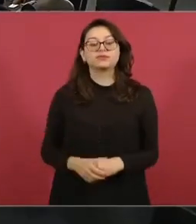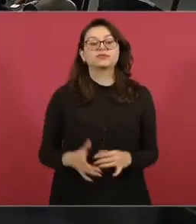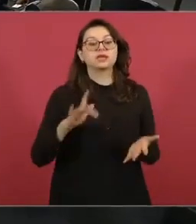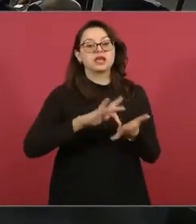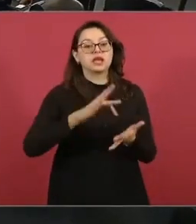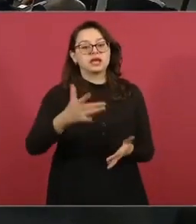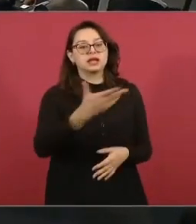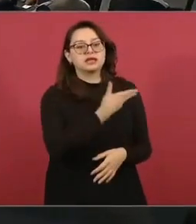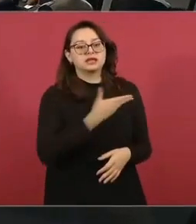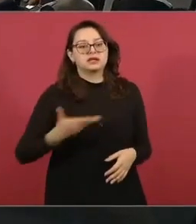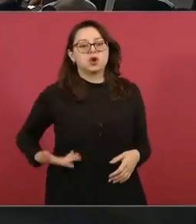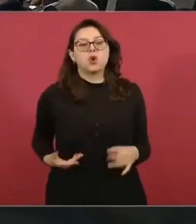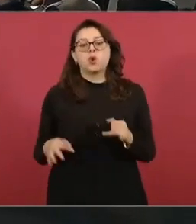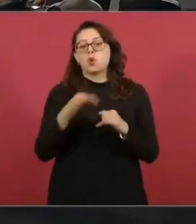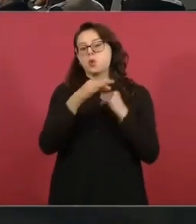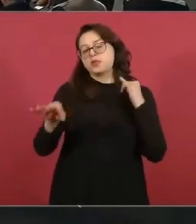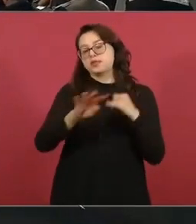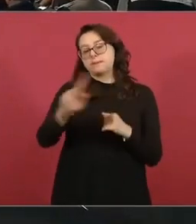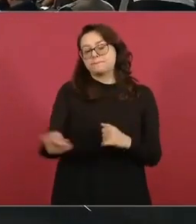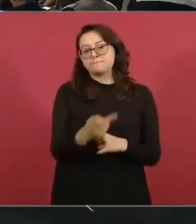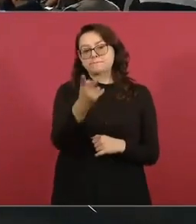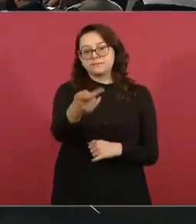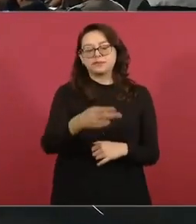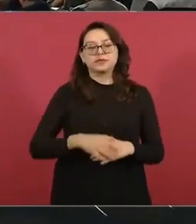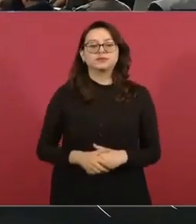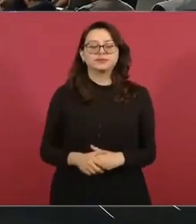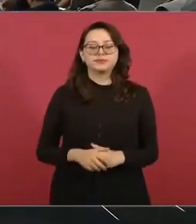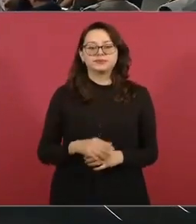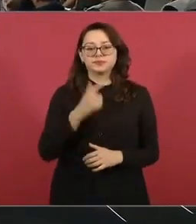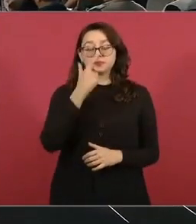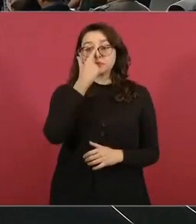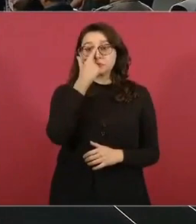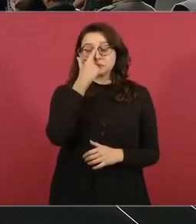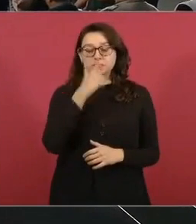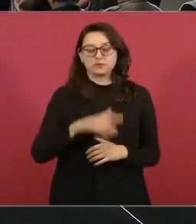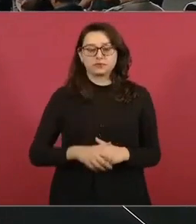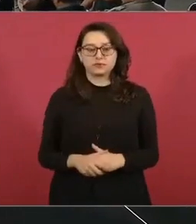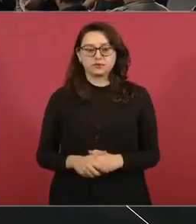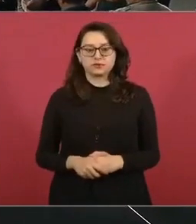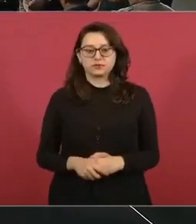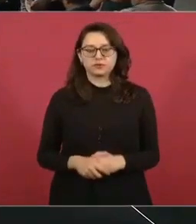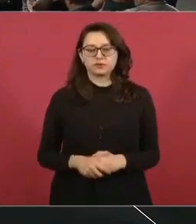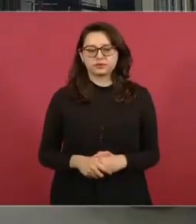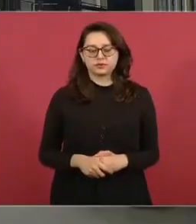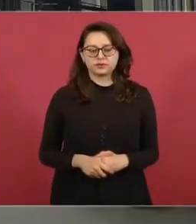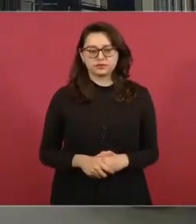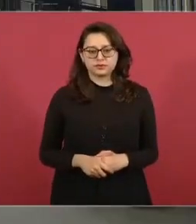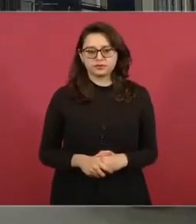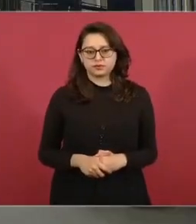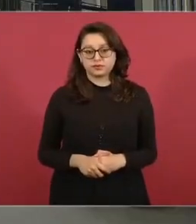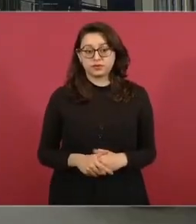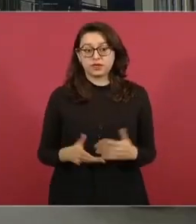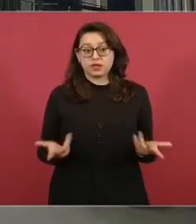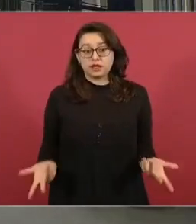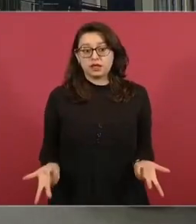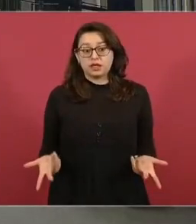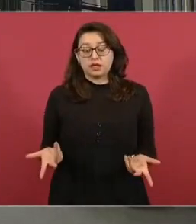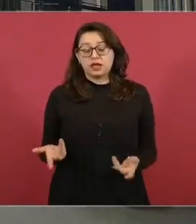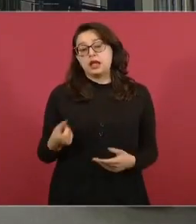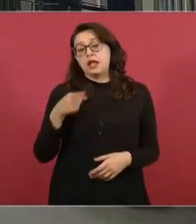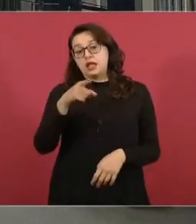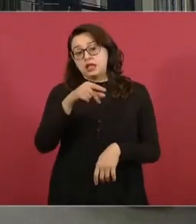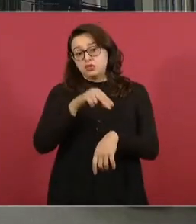y finalmente quisiera ver si hay posibilidades de que me colabore con la respuesta del doctor López